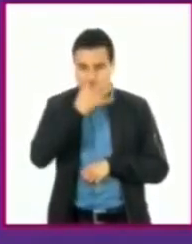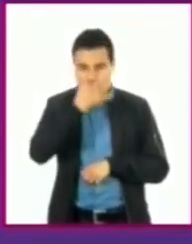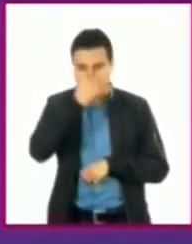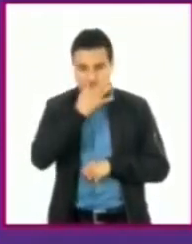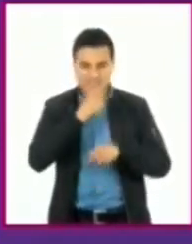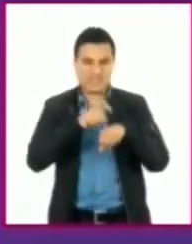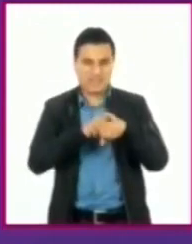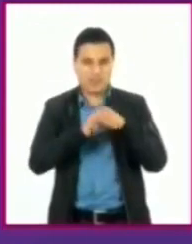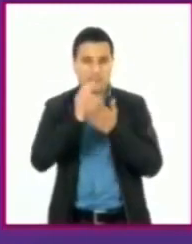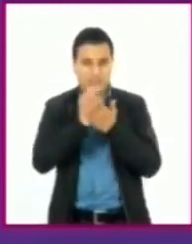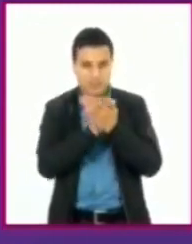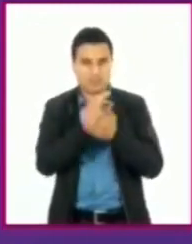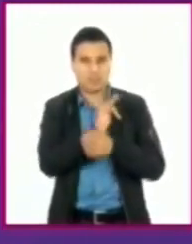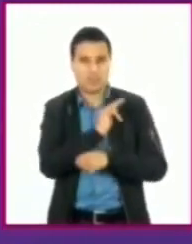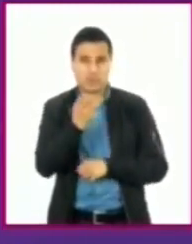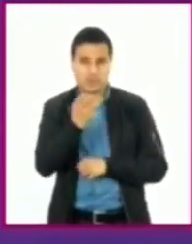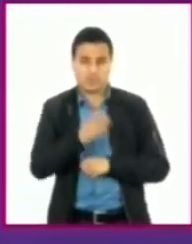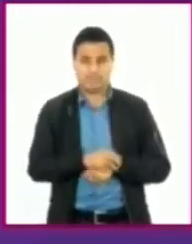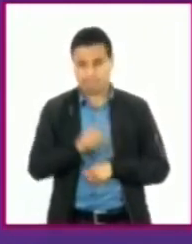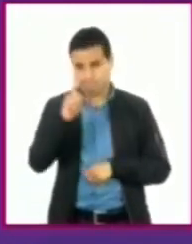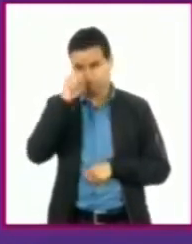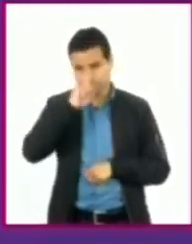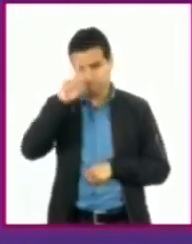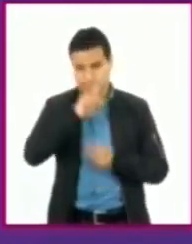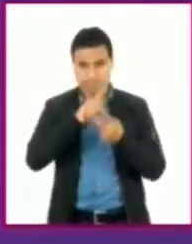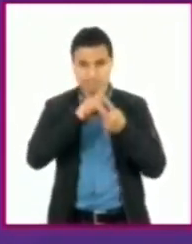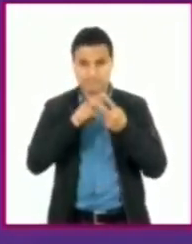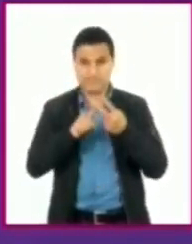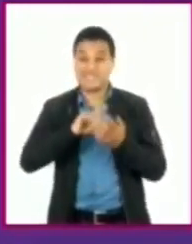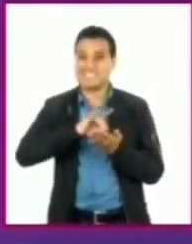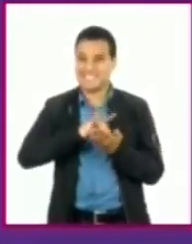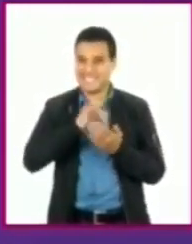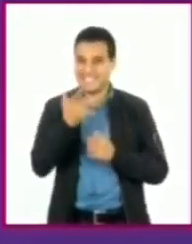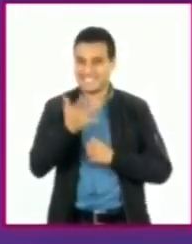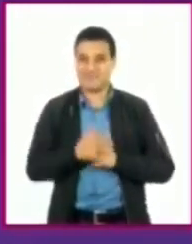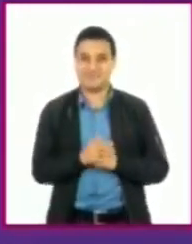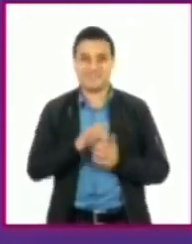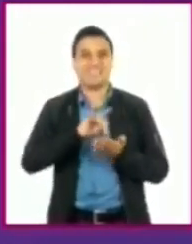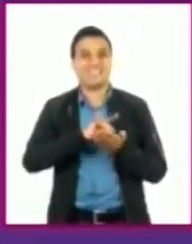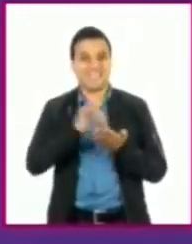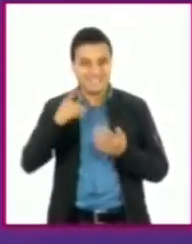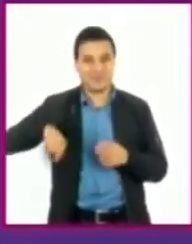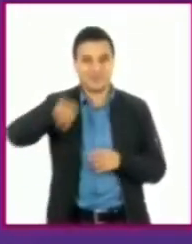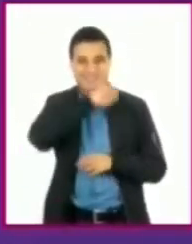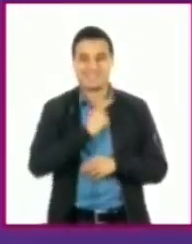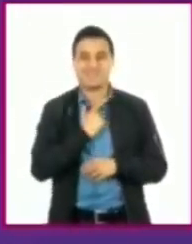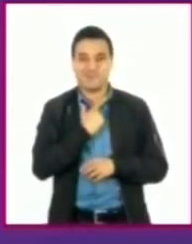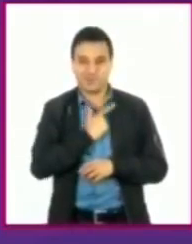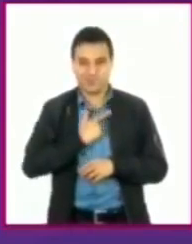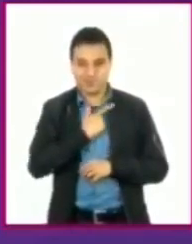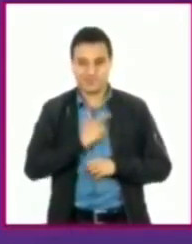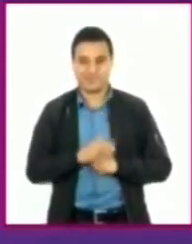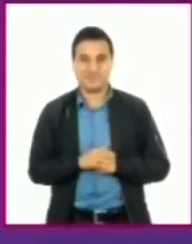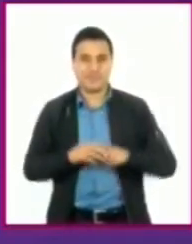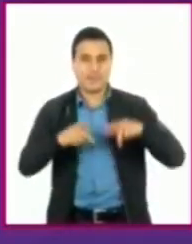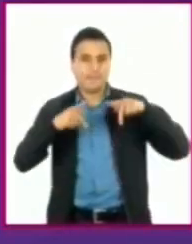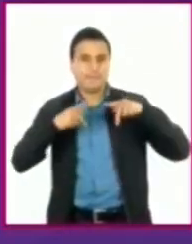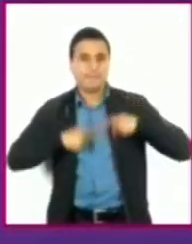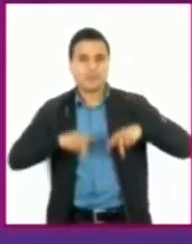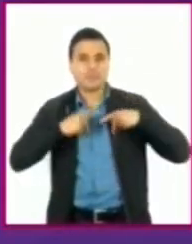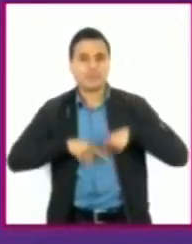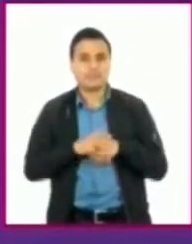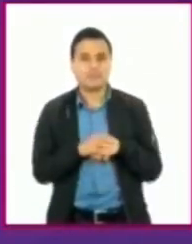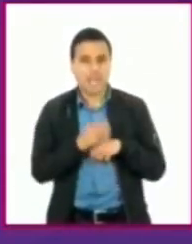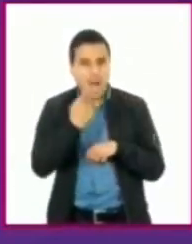sería básicamente lo que pudiéramos usar. Doctor, muchísimas gracias. Gracias a ustedes, un placer. La población con mayor riesgo a la